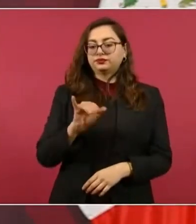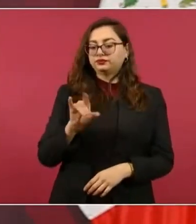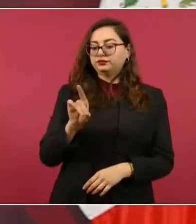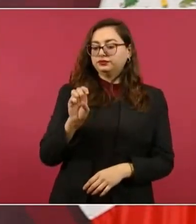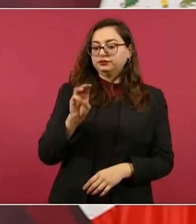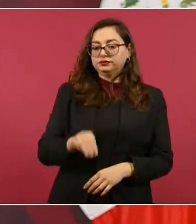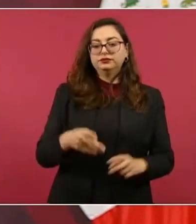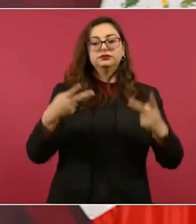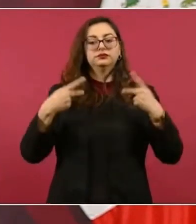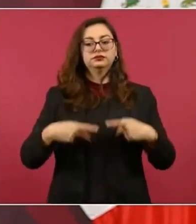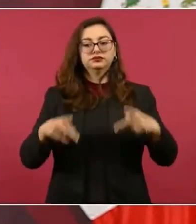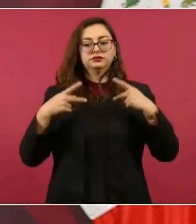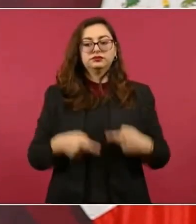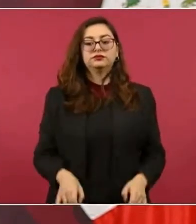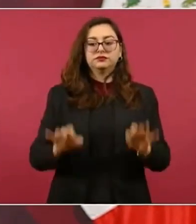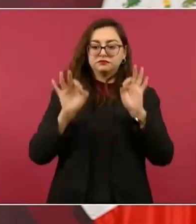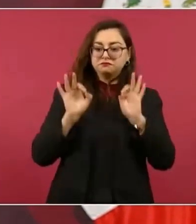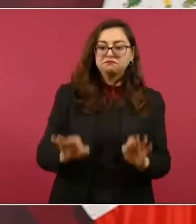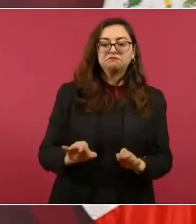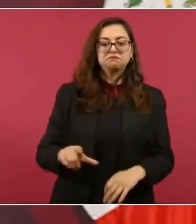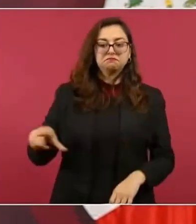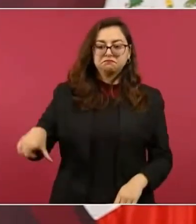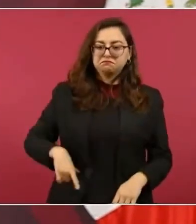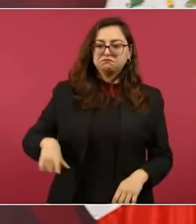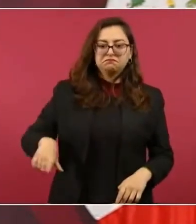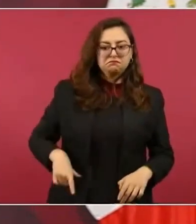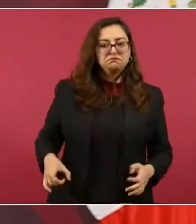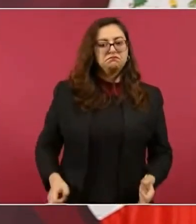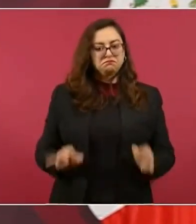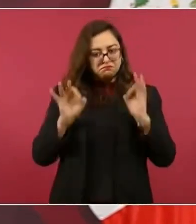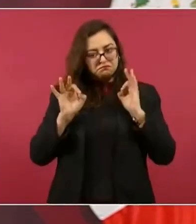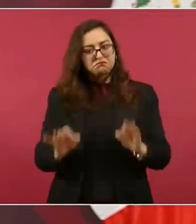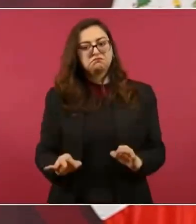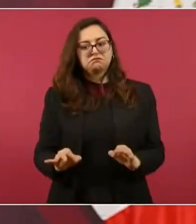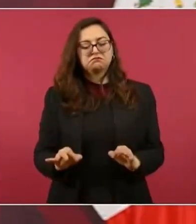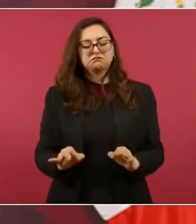y un buen gobernante, pues